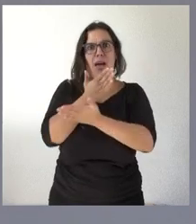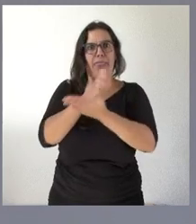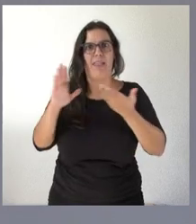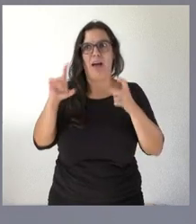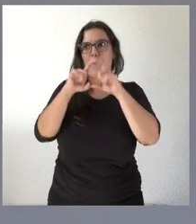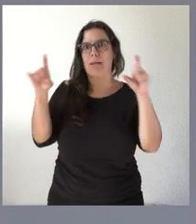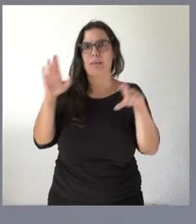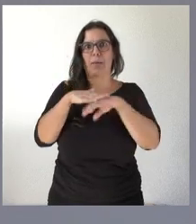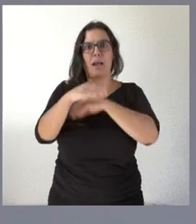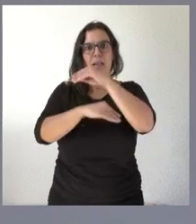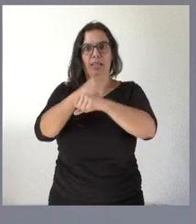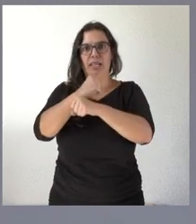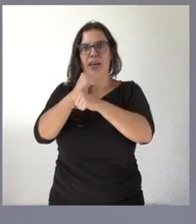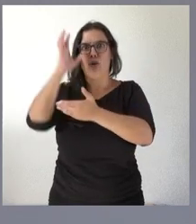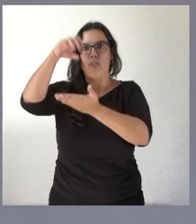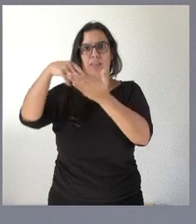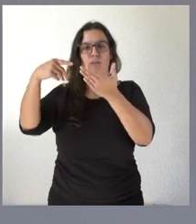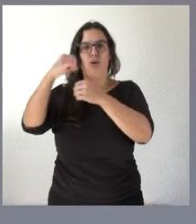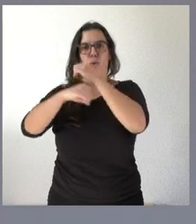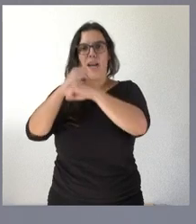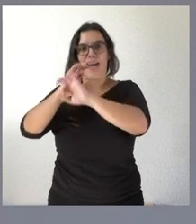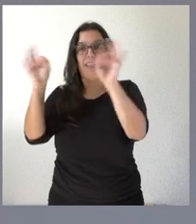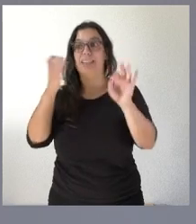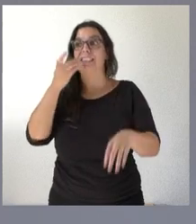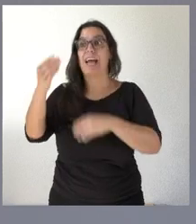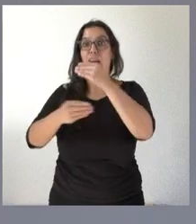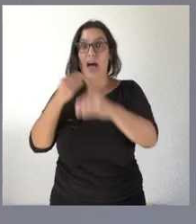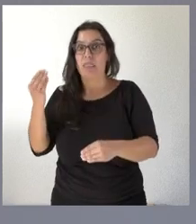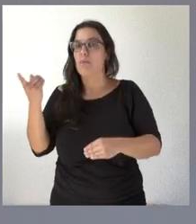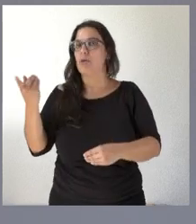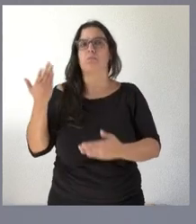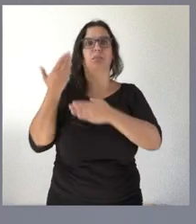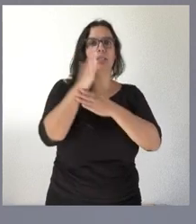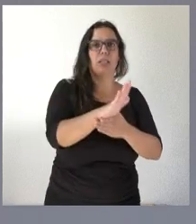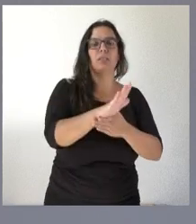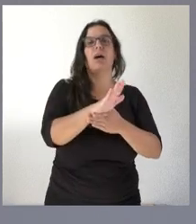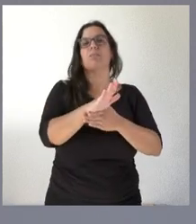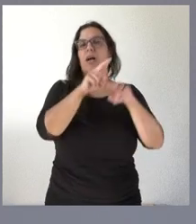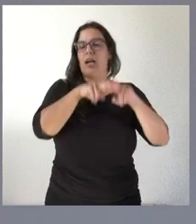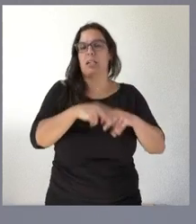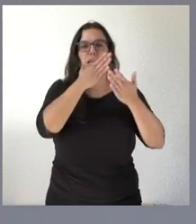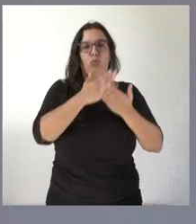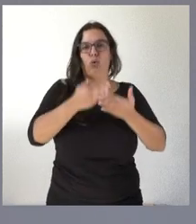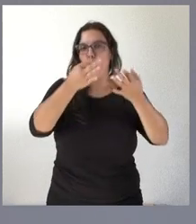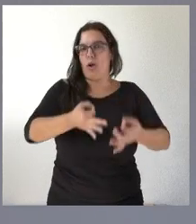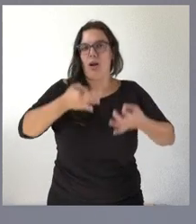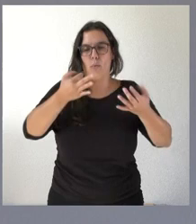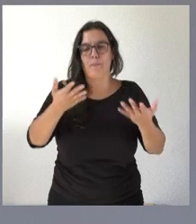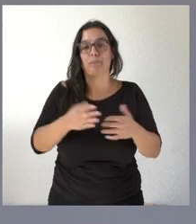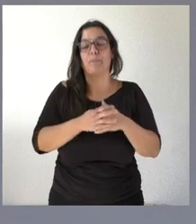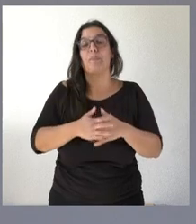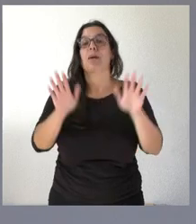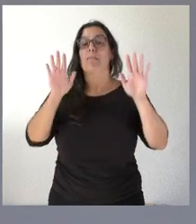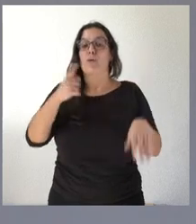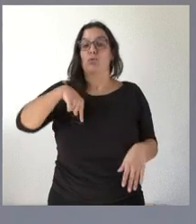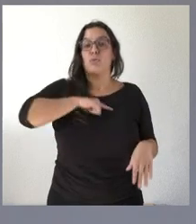promotor para desarrollar ninguna iniciativa en este ámbito que si la hubiera tendría su trámite tendría su análisis en tanto y cuanto la junta de Castilla y